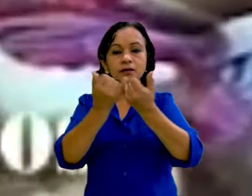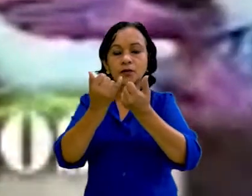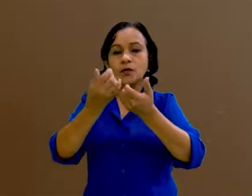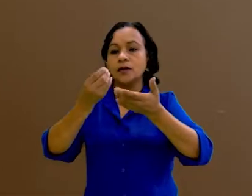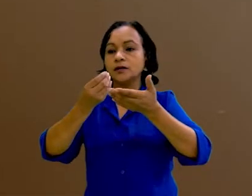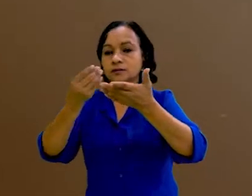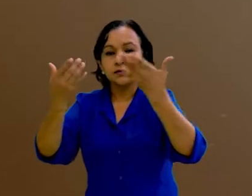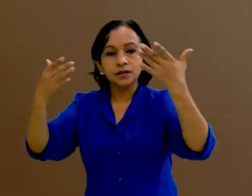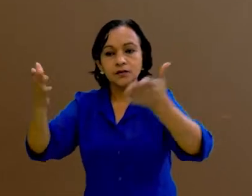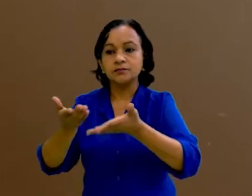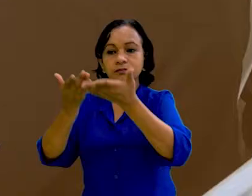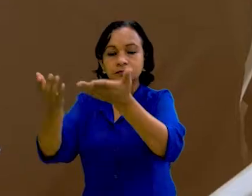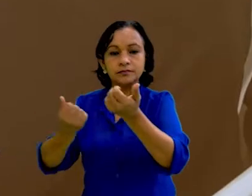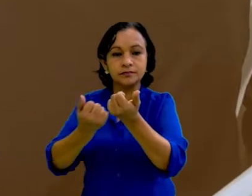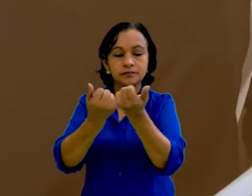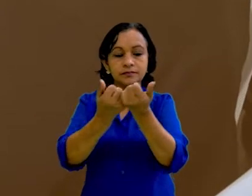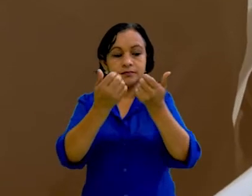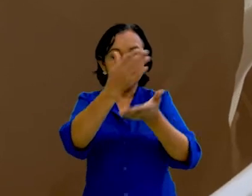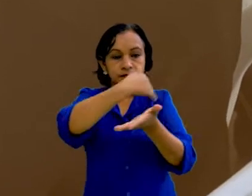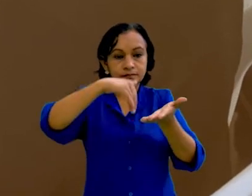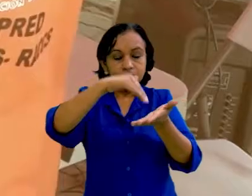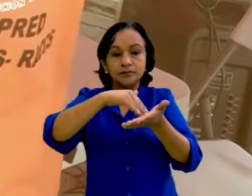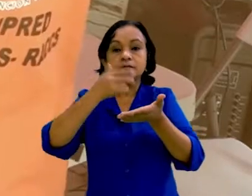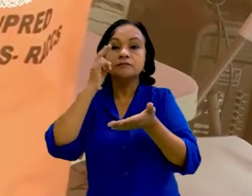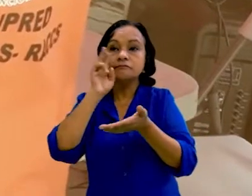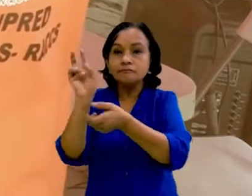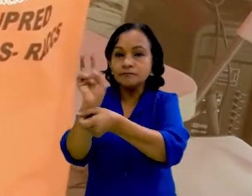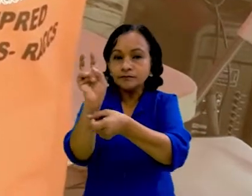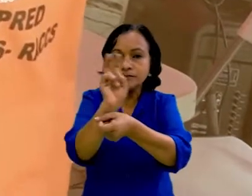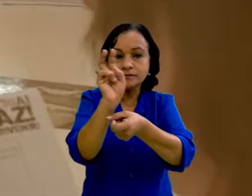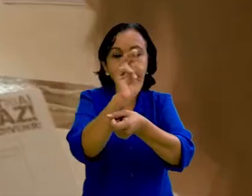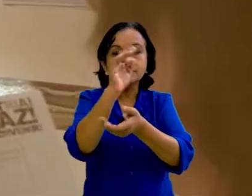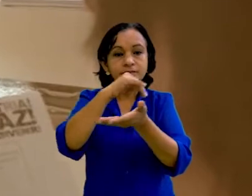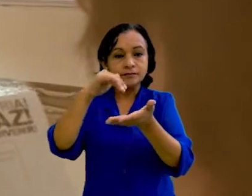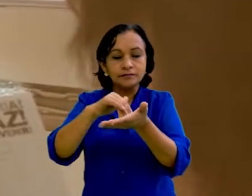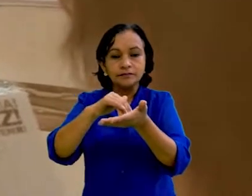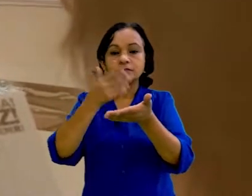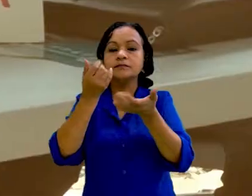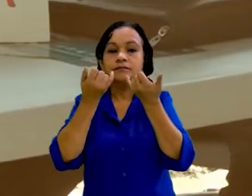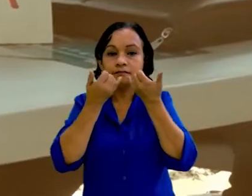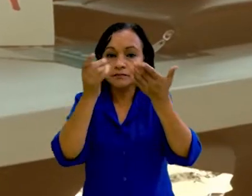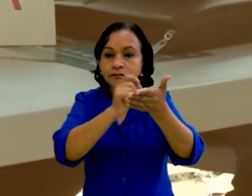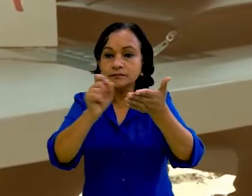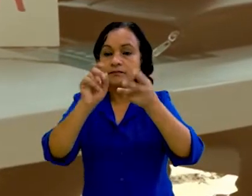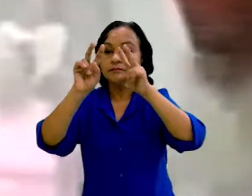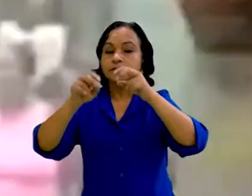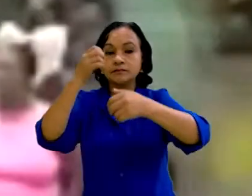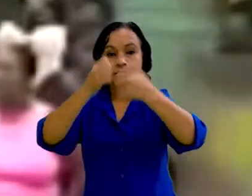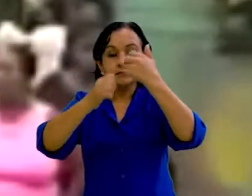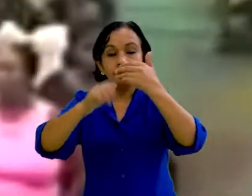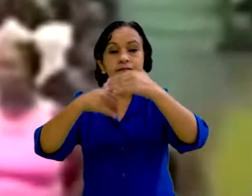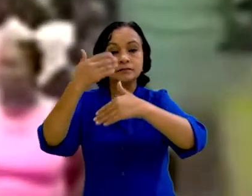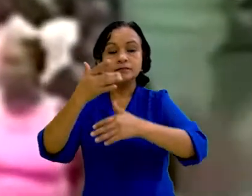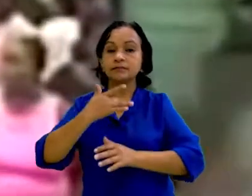suministros humanitarios, el funcionamiento del Centro de Operaciones de Desastres Regional, levantamiento de información para evaluación de daños